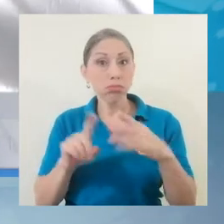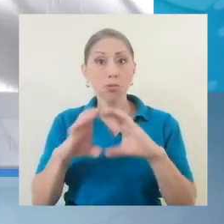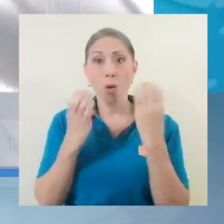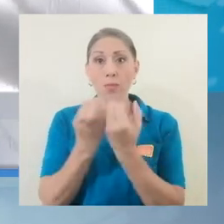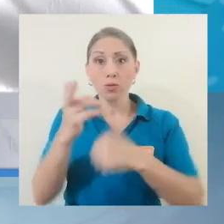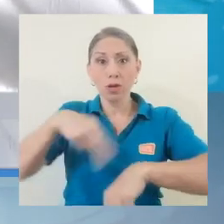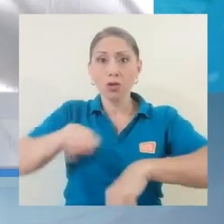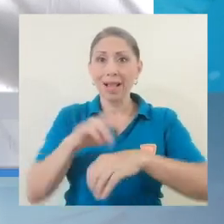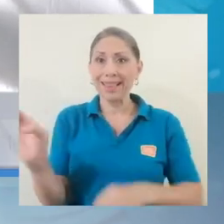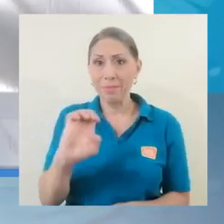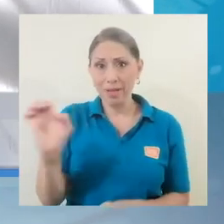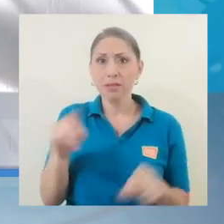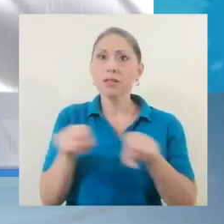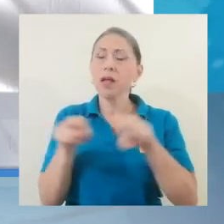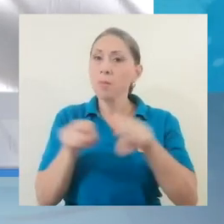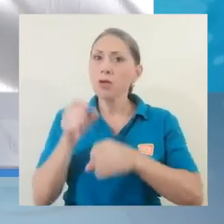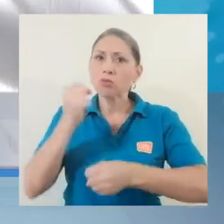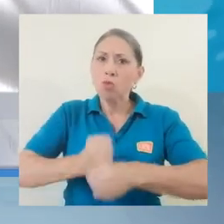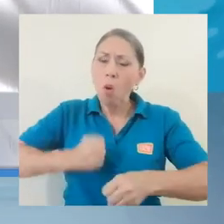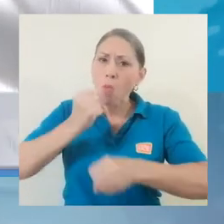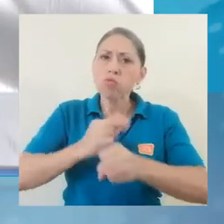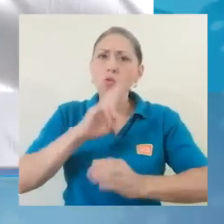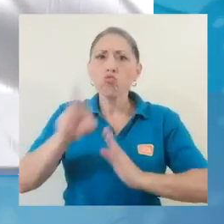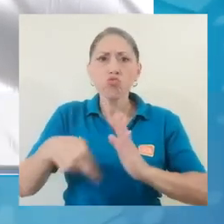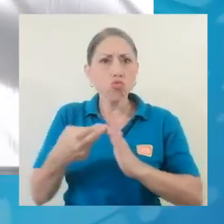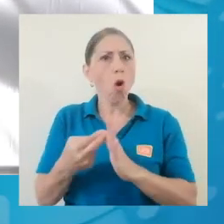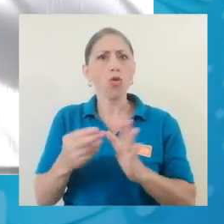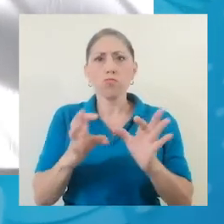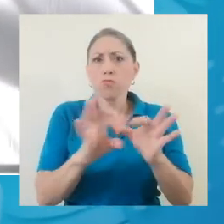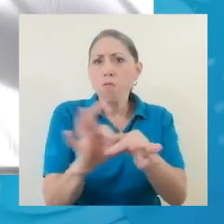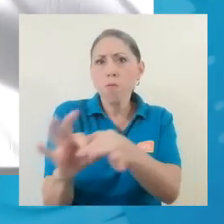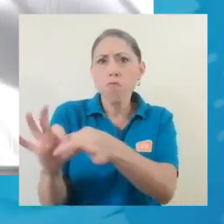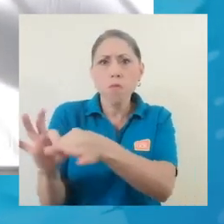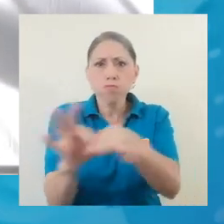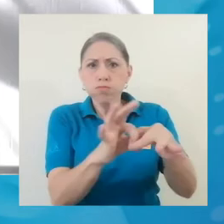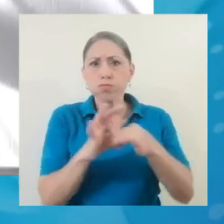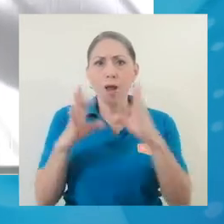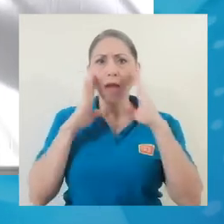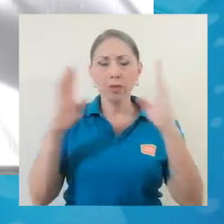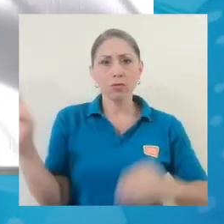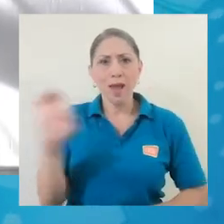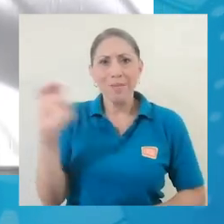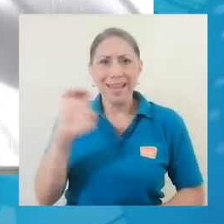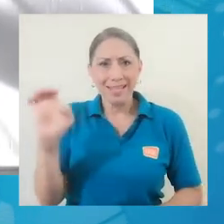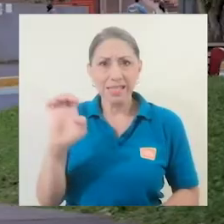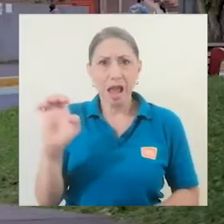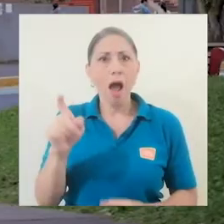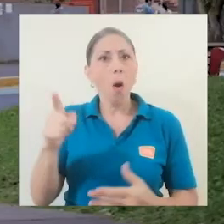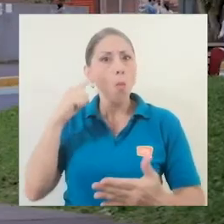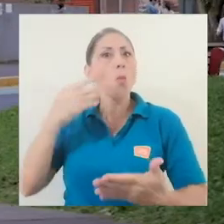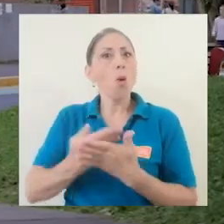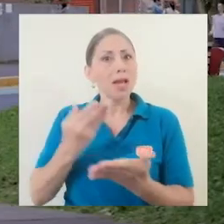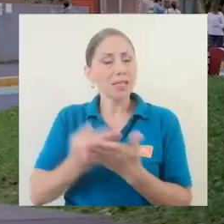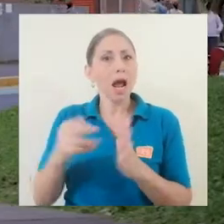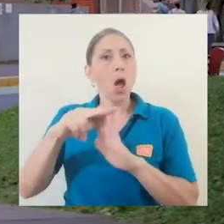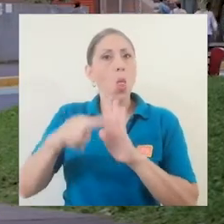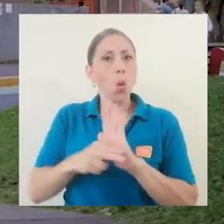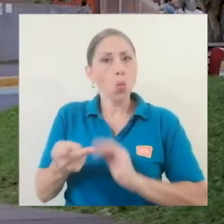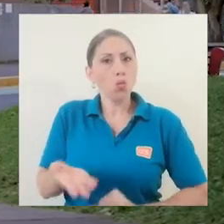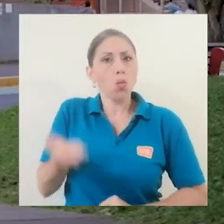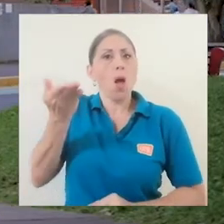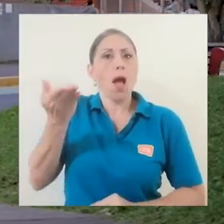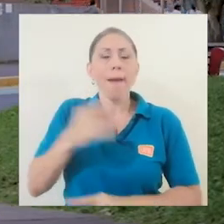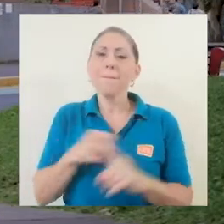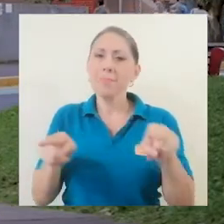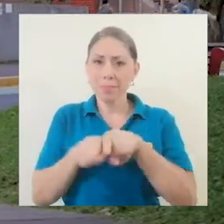incluso la Comisión Nacional de Emergencias, que ha tenido también un rol articulador en toda la atención de la emergencia, muestra una valoración muy alta.